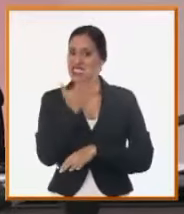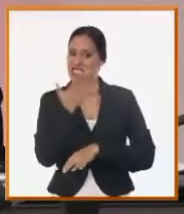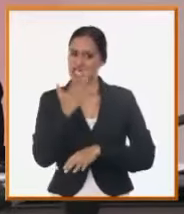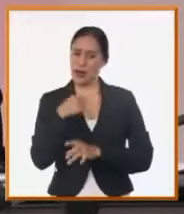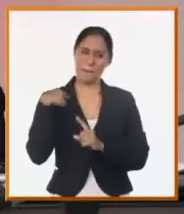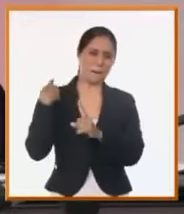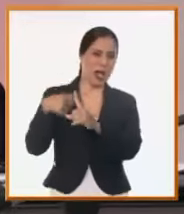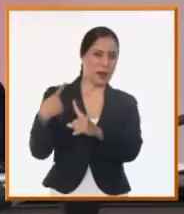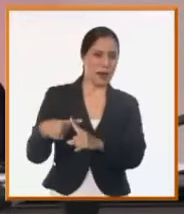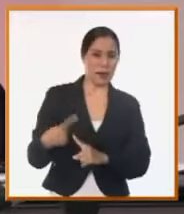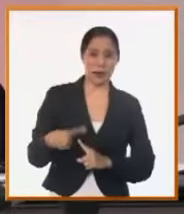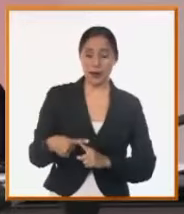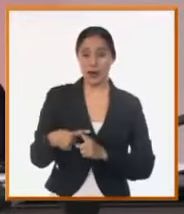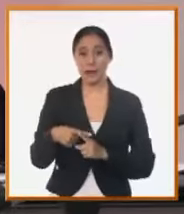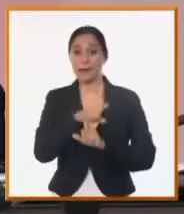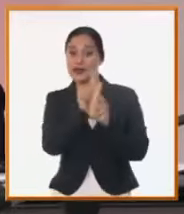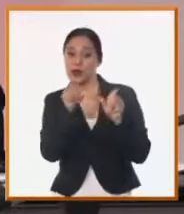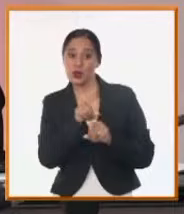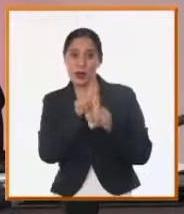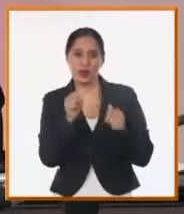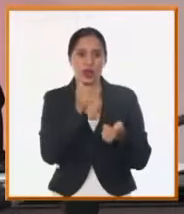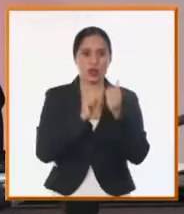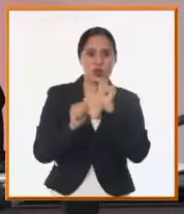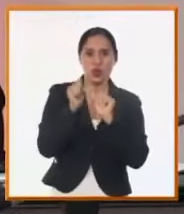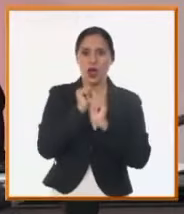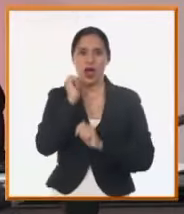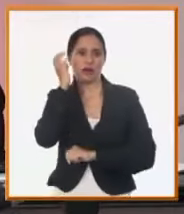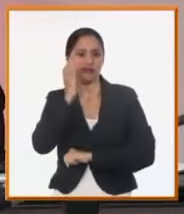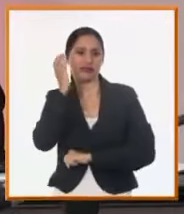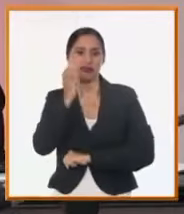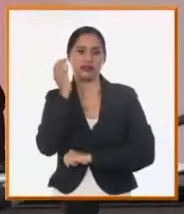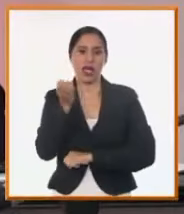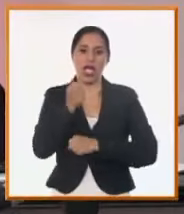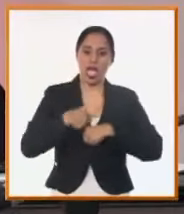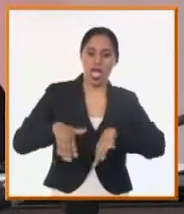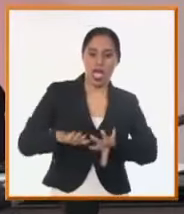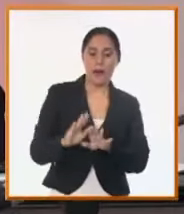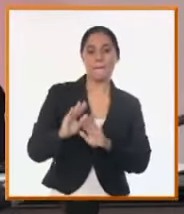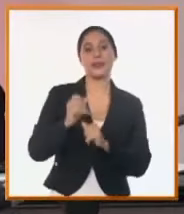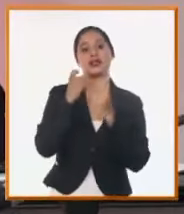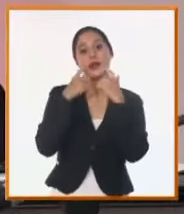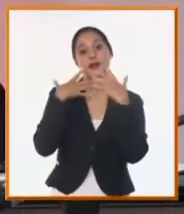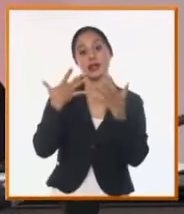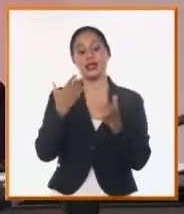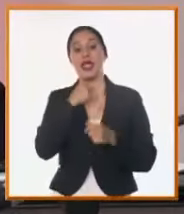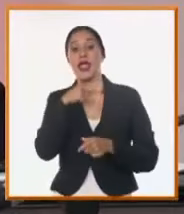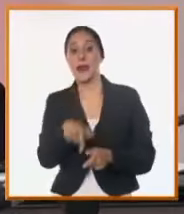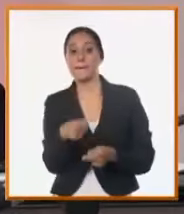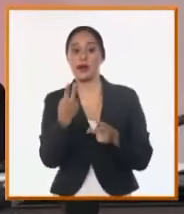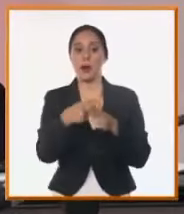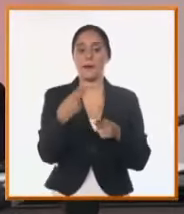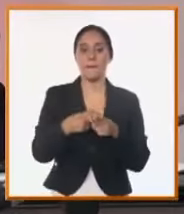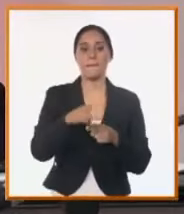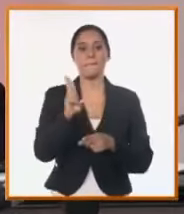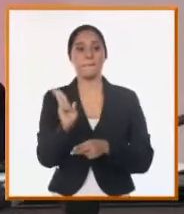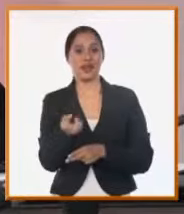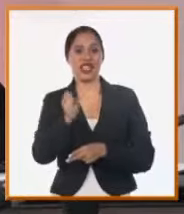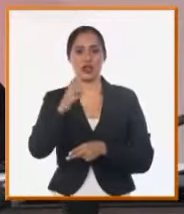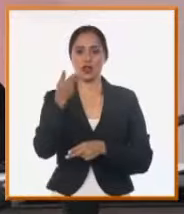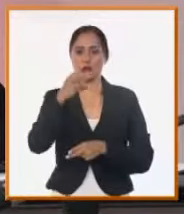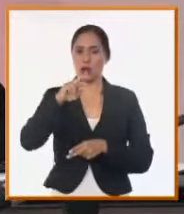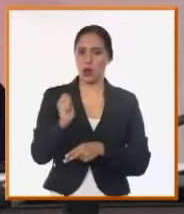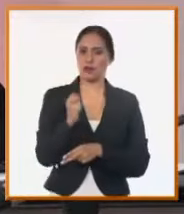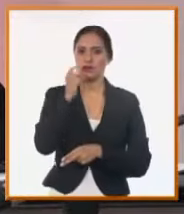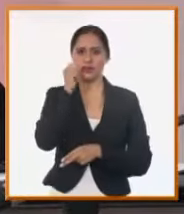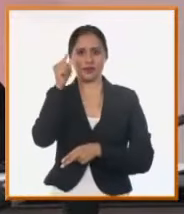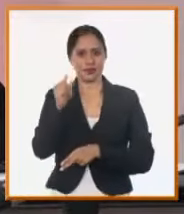preguntas, varias opiniones de personas que escribieron a la mesa redonda. Por ejemplo, Pedro Luis, que dice que le gustaría que se tratara